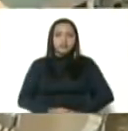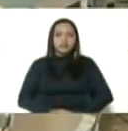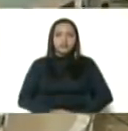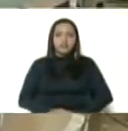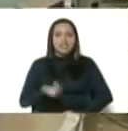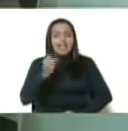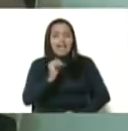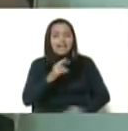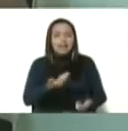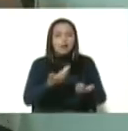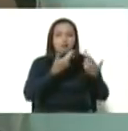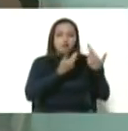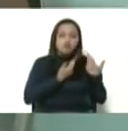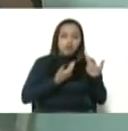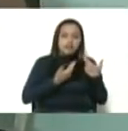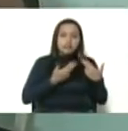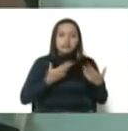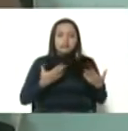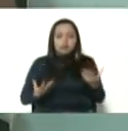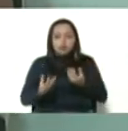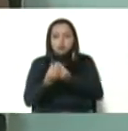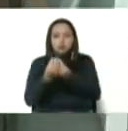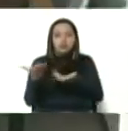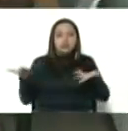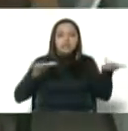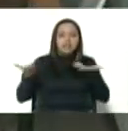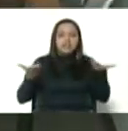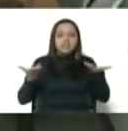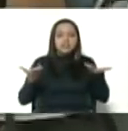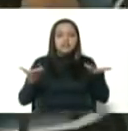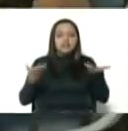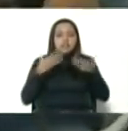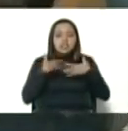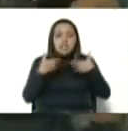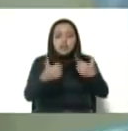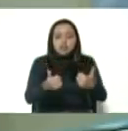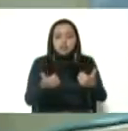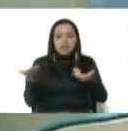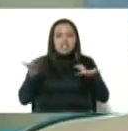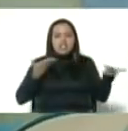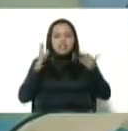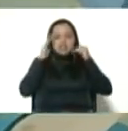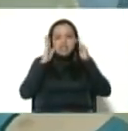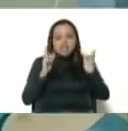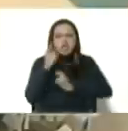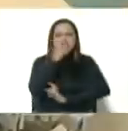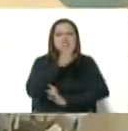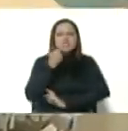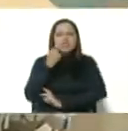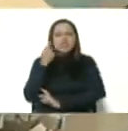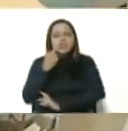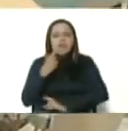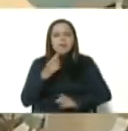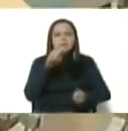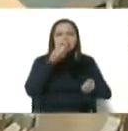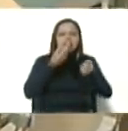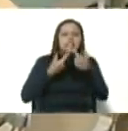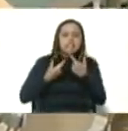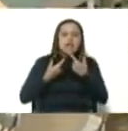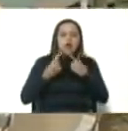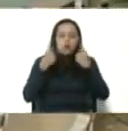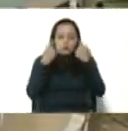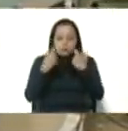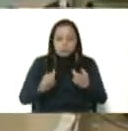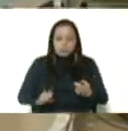corresponsable de todo lo que van a ser los servicios de salud, los servicios de atención odontológica, medicina general.